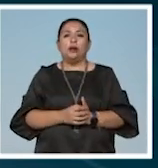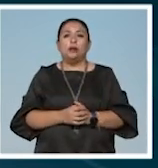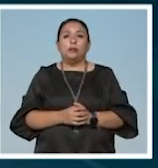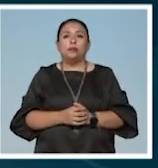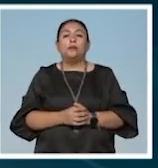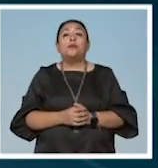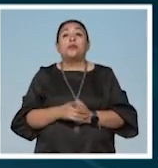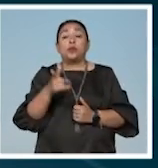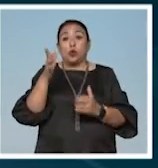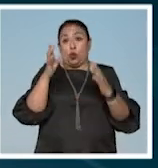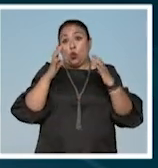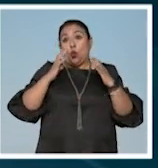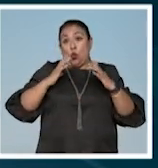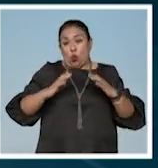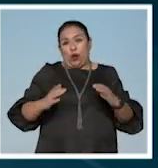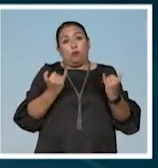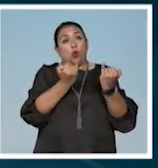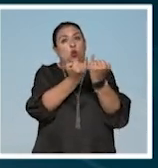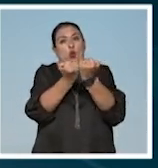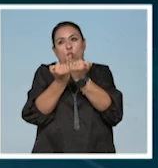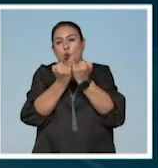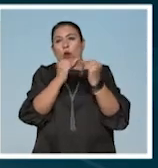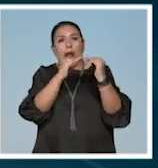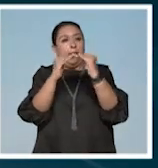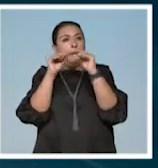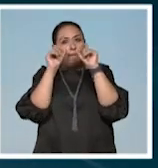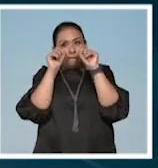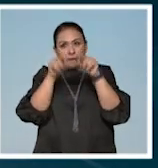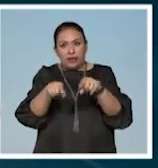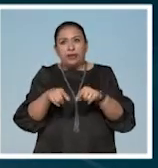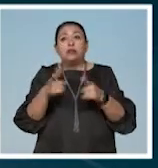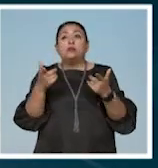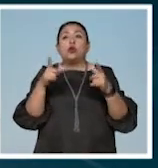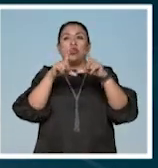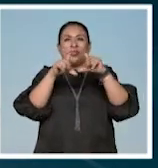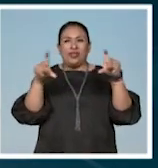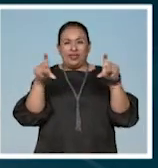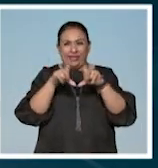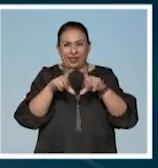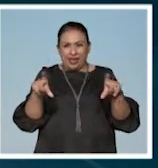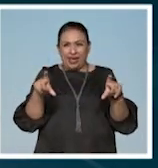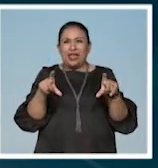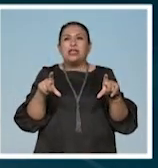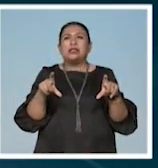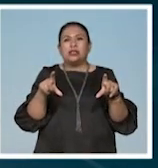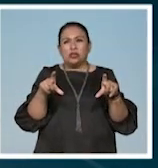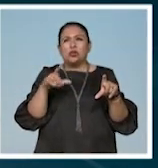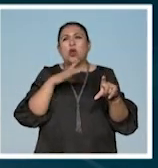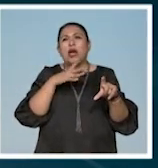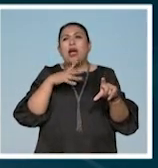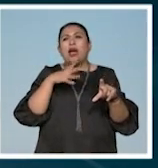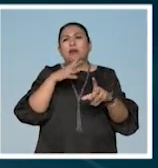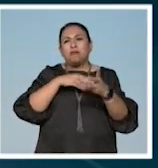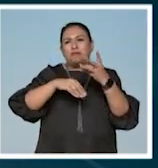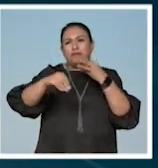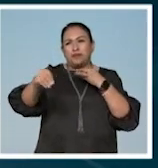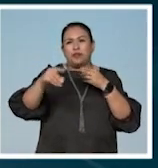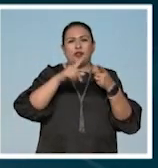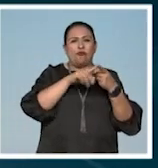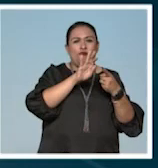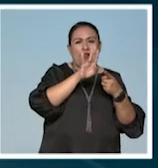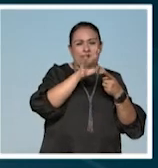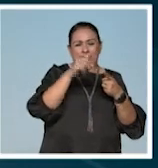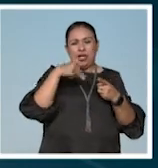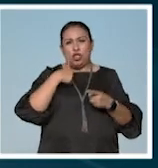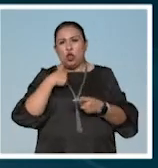Con los cuerpos hegemónicos digamos. El texto está hecho a partir de un intercambio que hicimos Fabián y yo